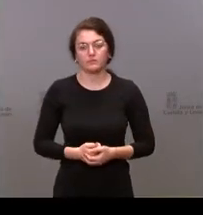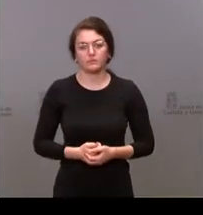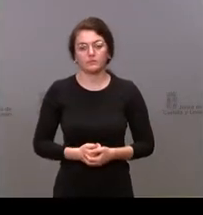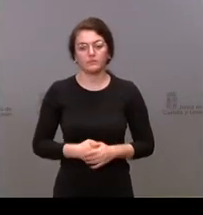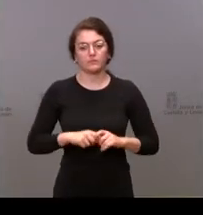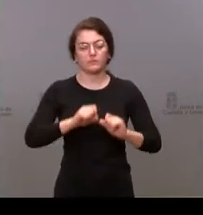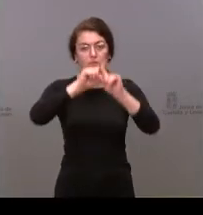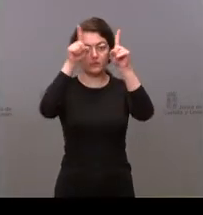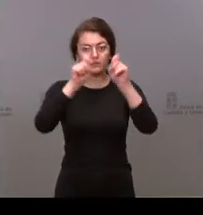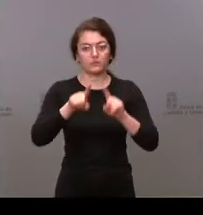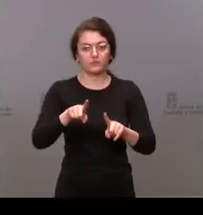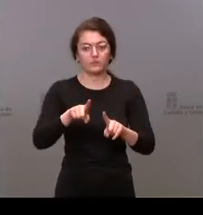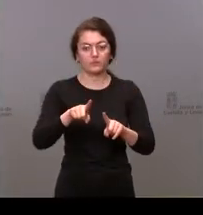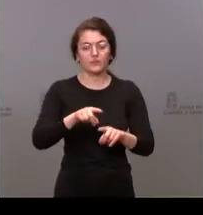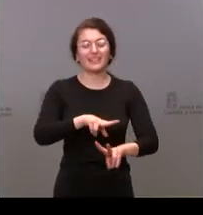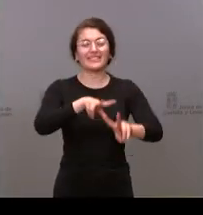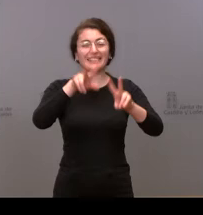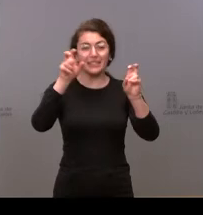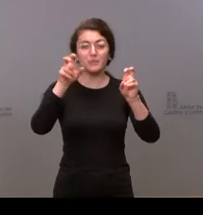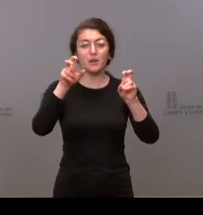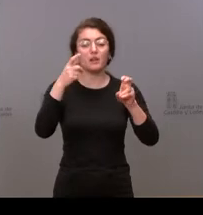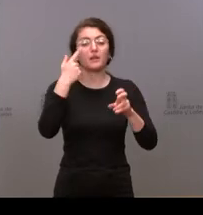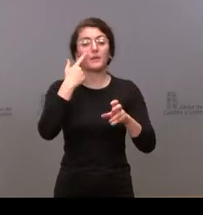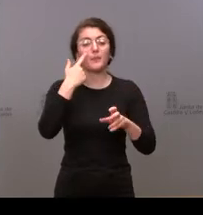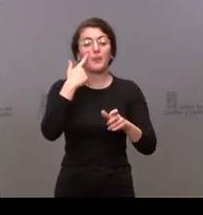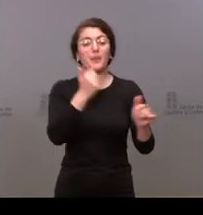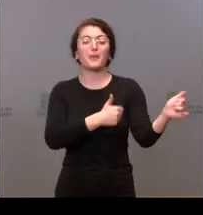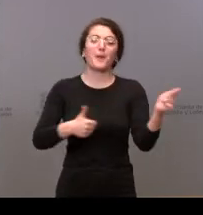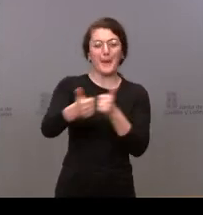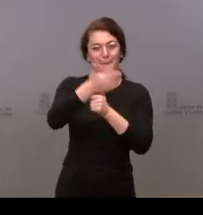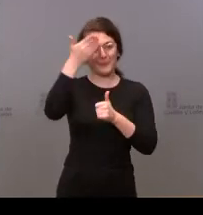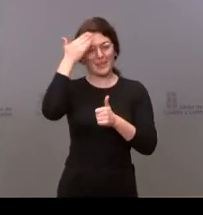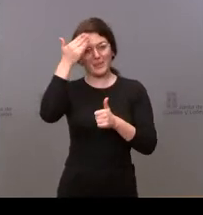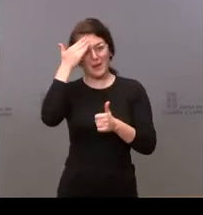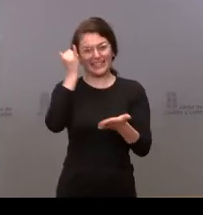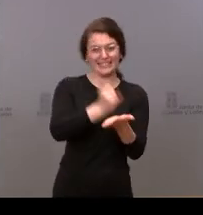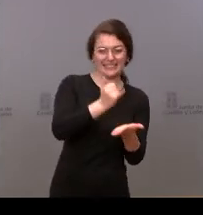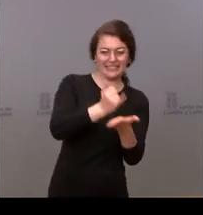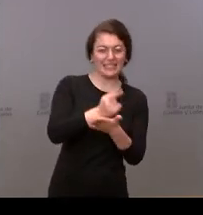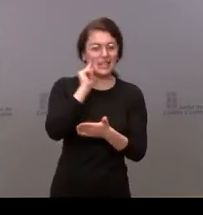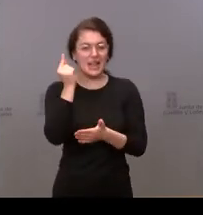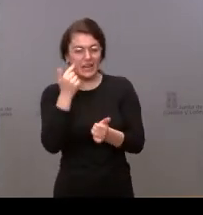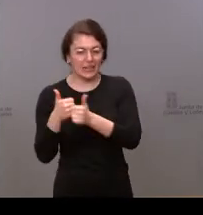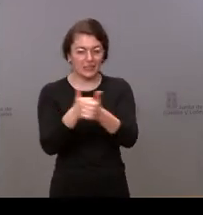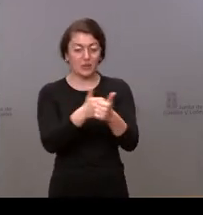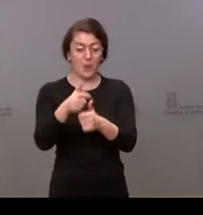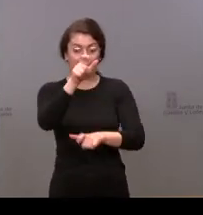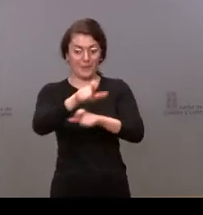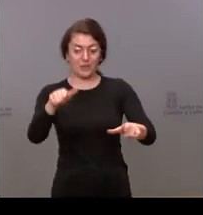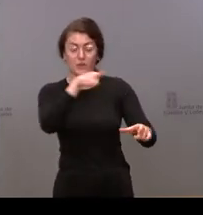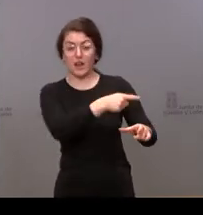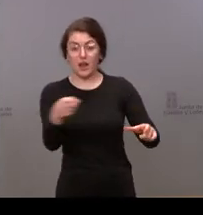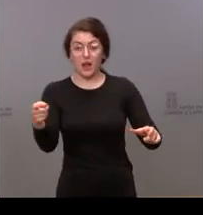Respecto a esa priorización de test y rastreos la gente que ha resultado positiva nos está